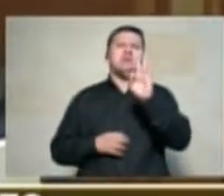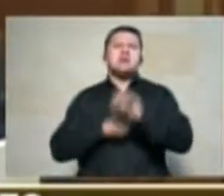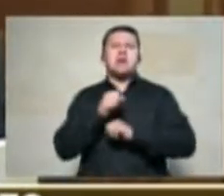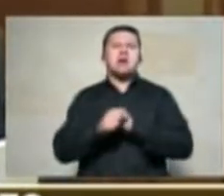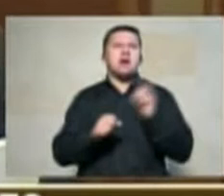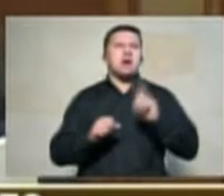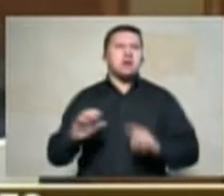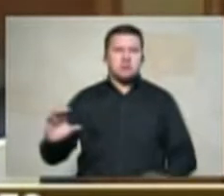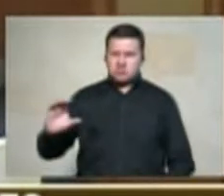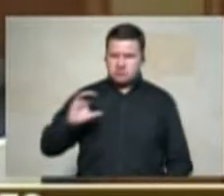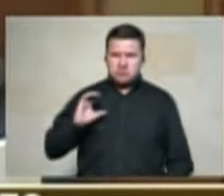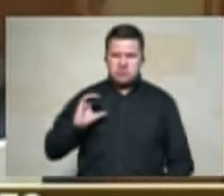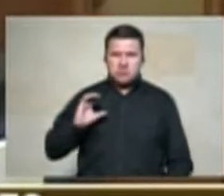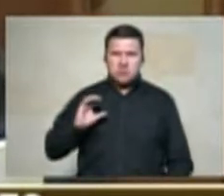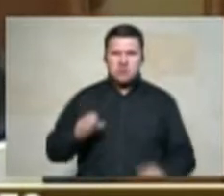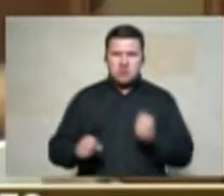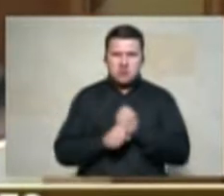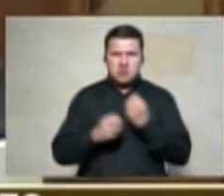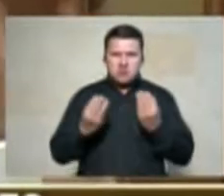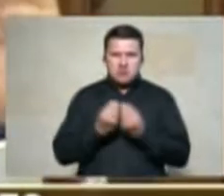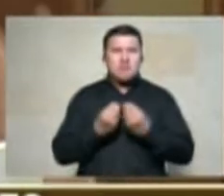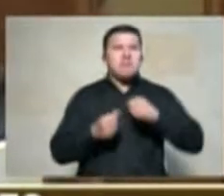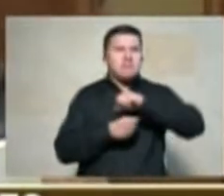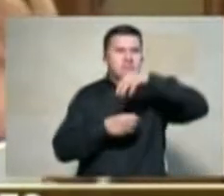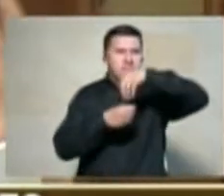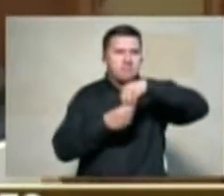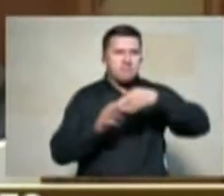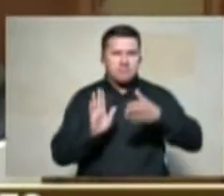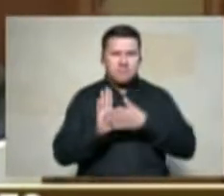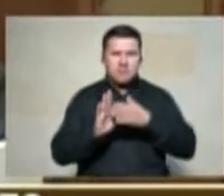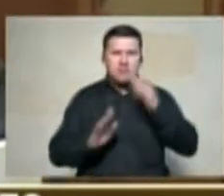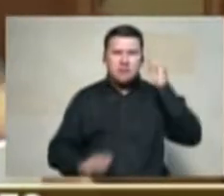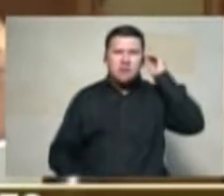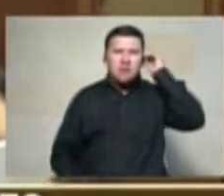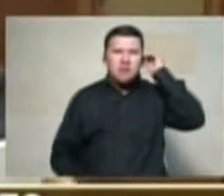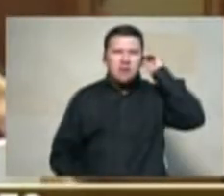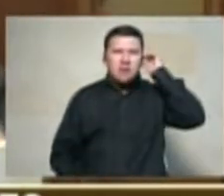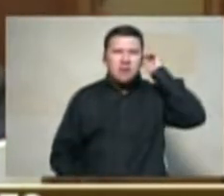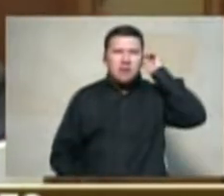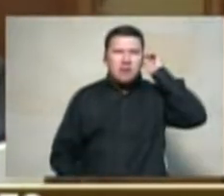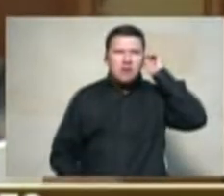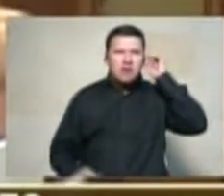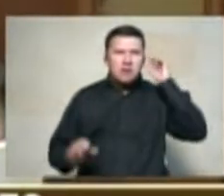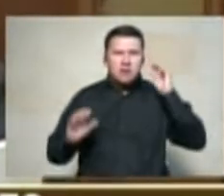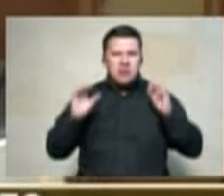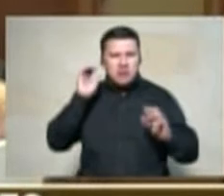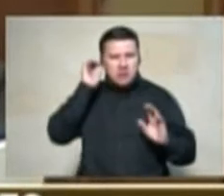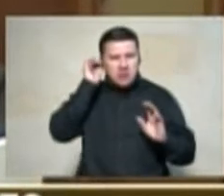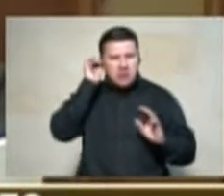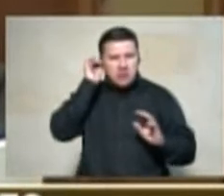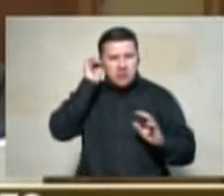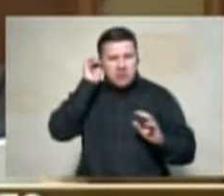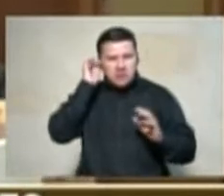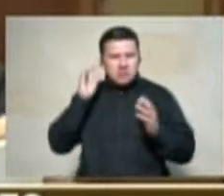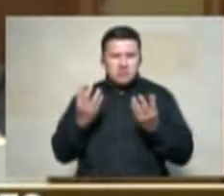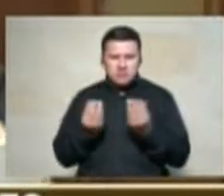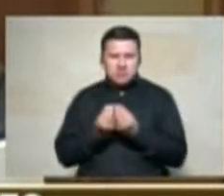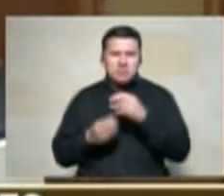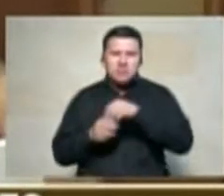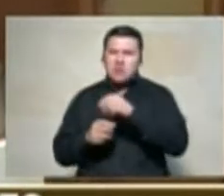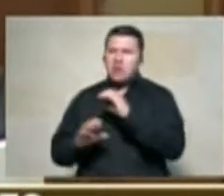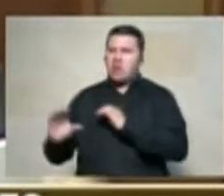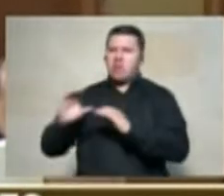jamás recibí dividendos u honorarios como no reciben dividendos las abogadas